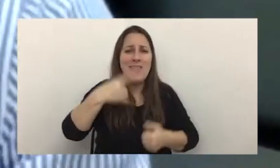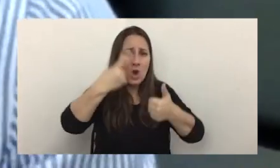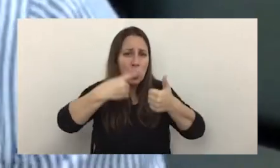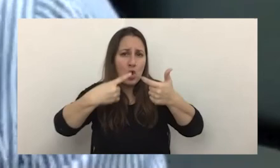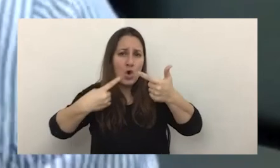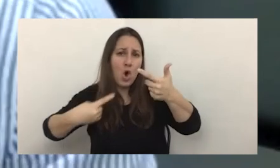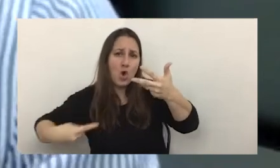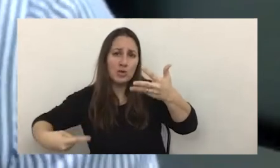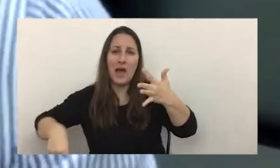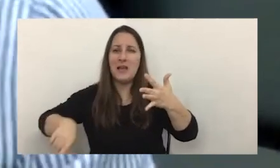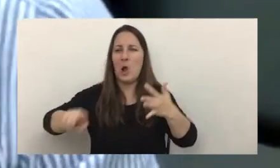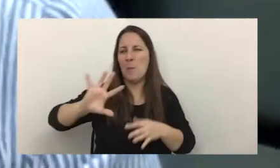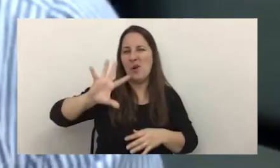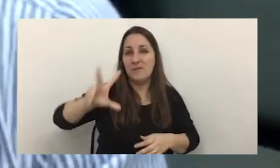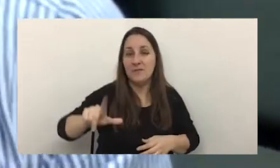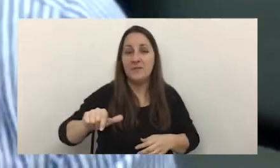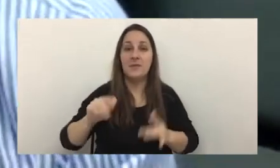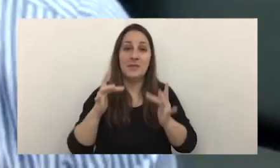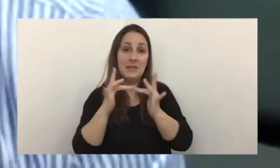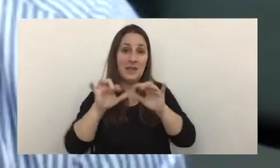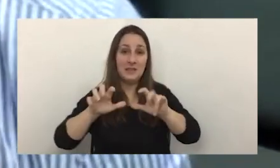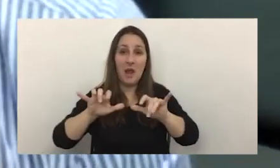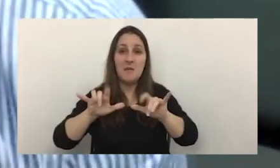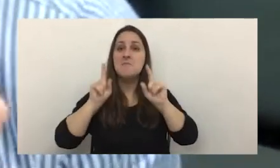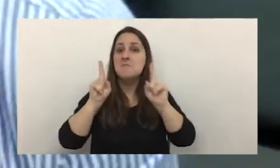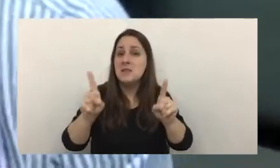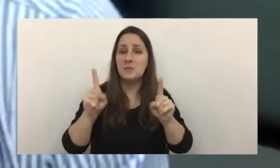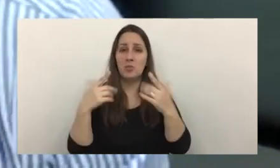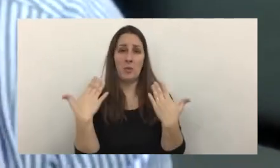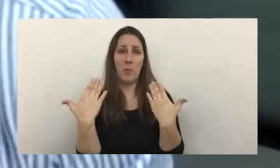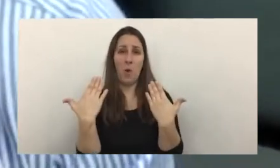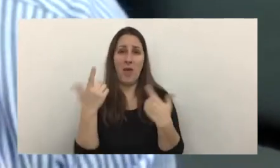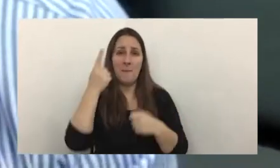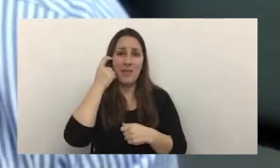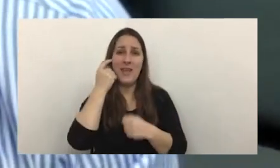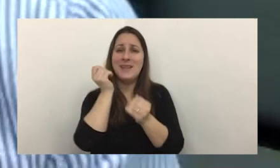tropelías estos delitos en formato digital está disponible y es gratis